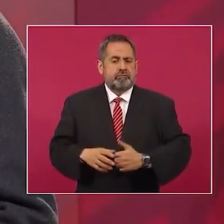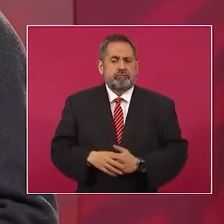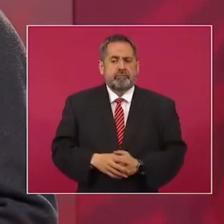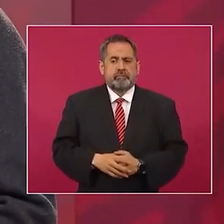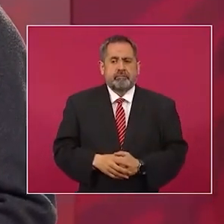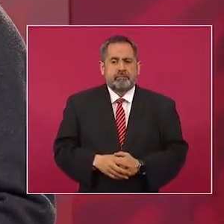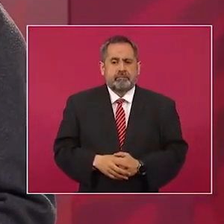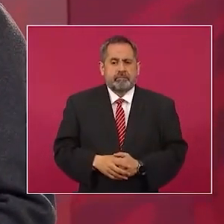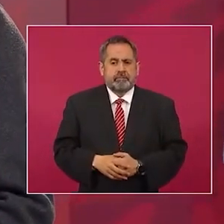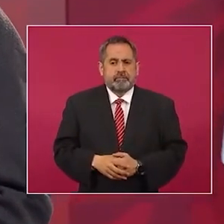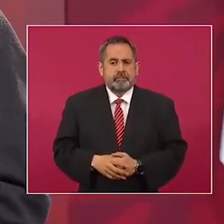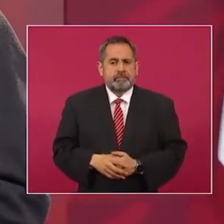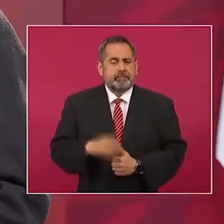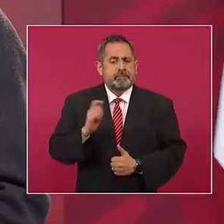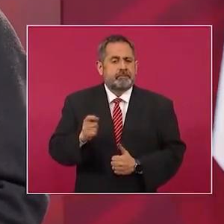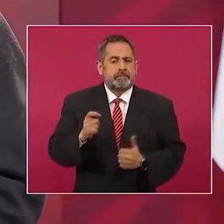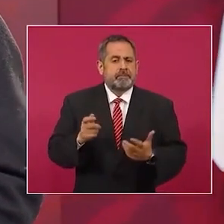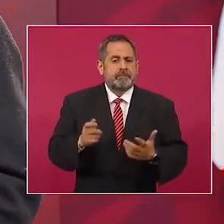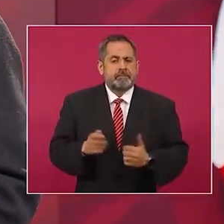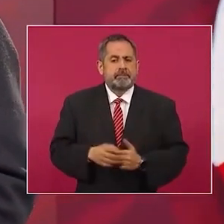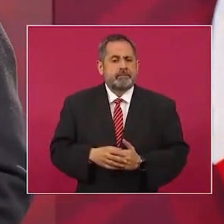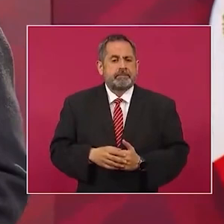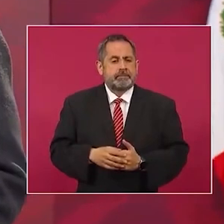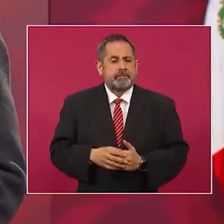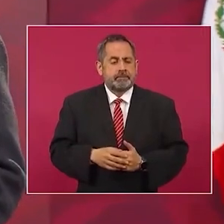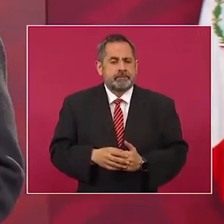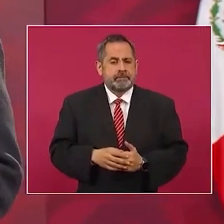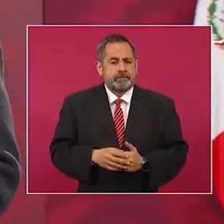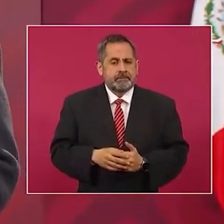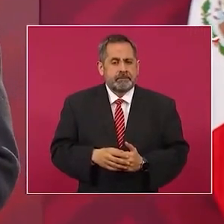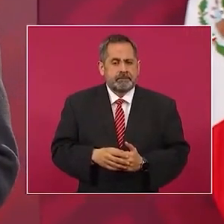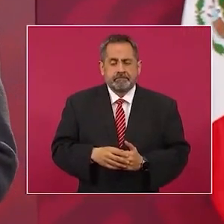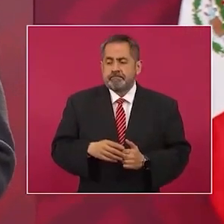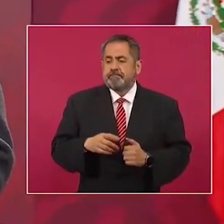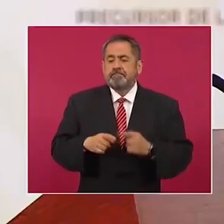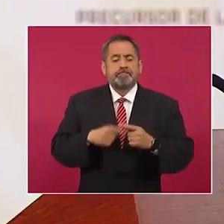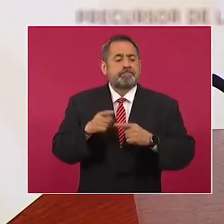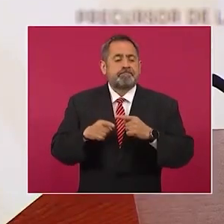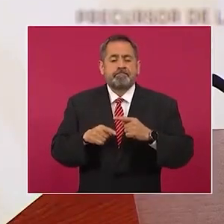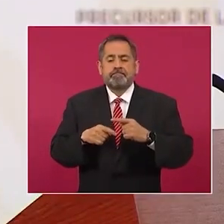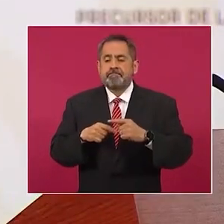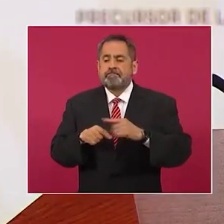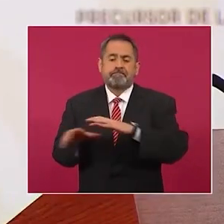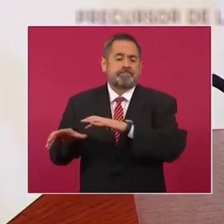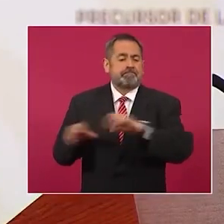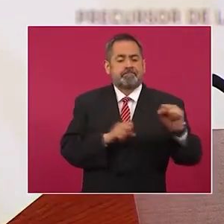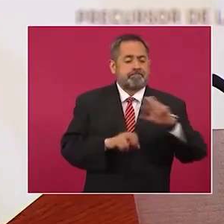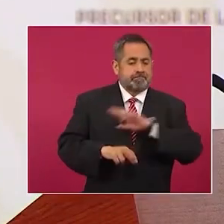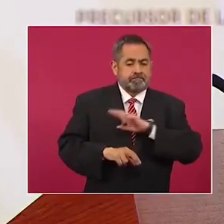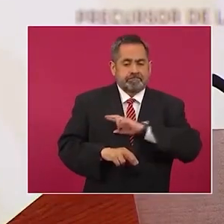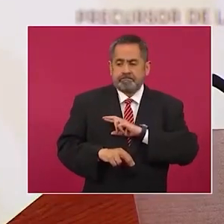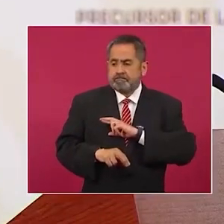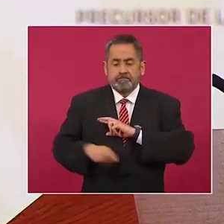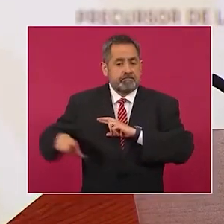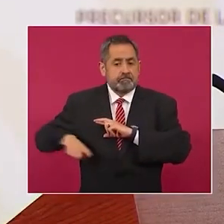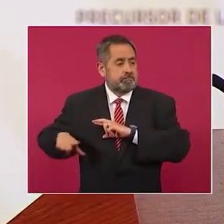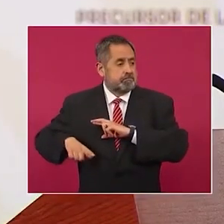Viene la privatización y los entregan.